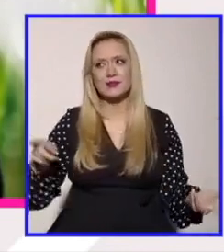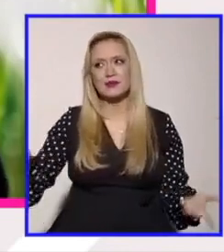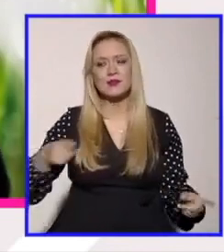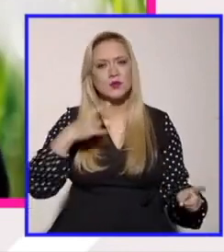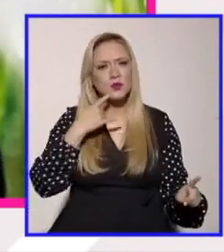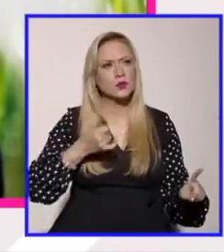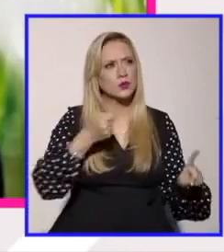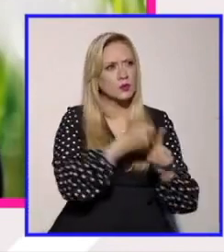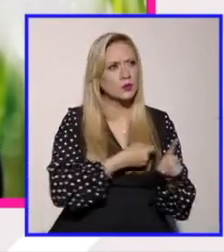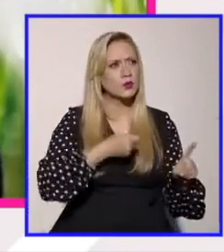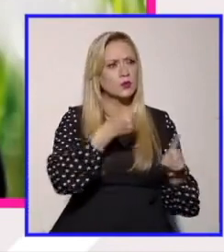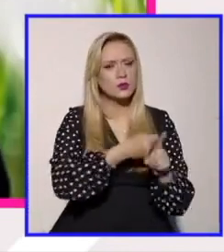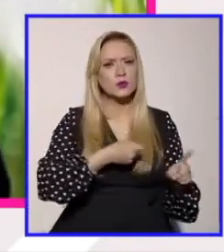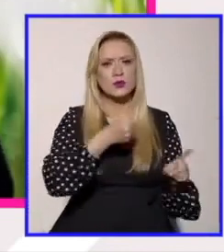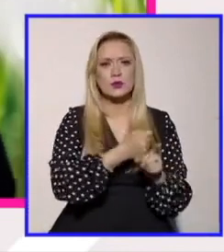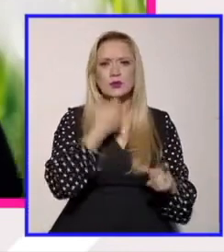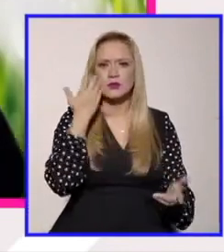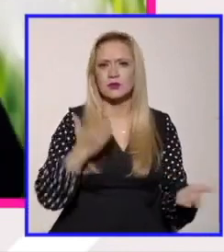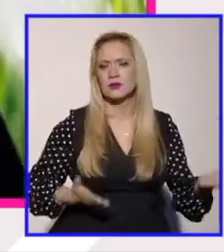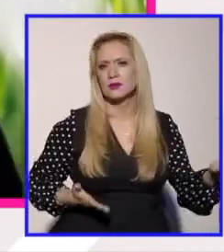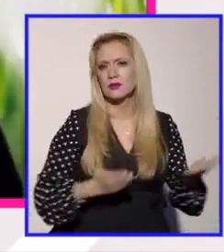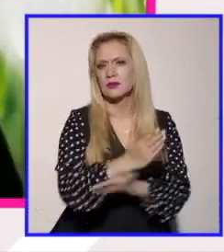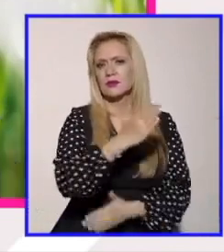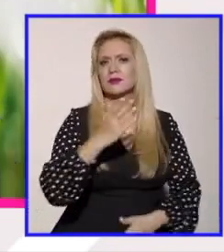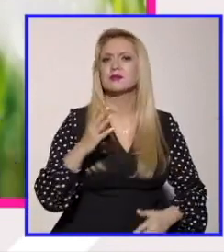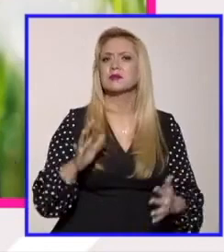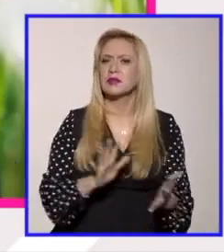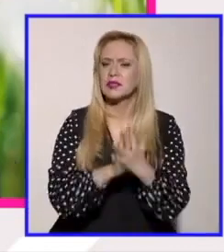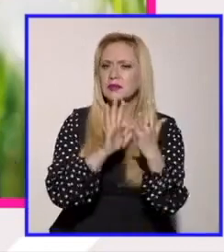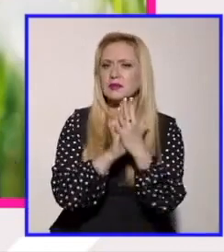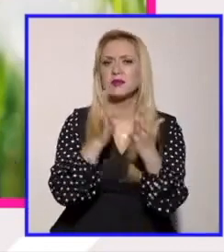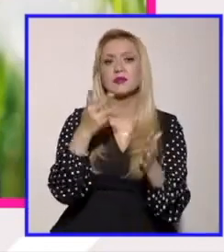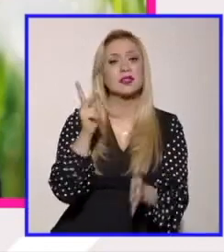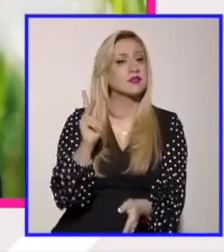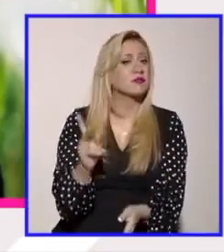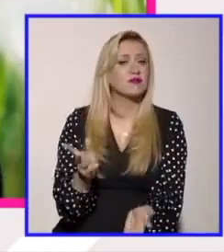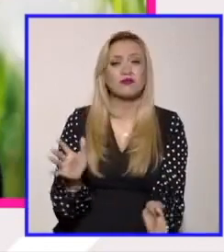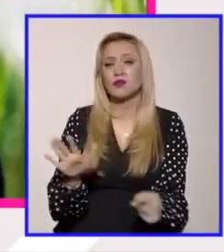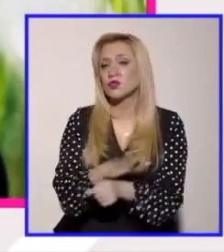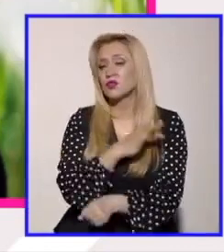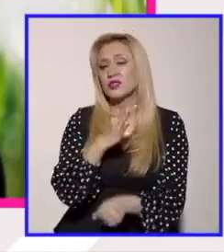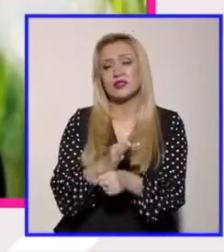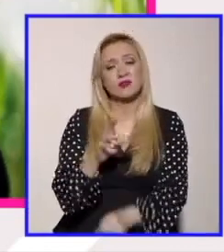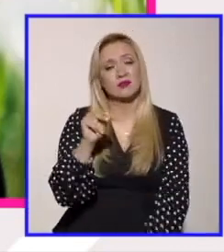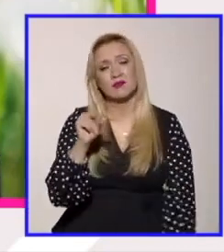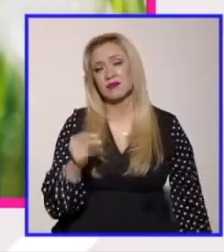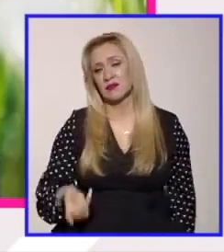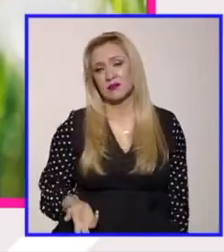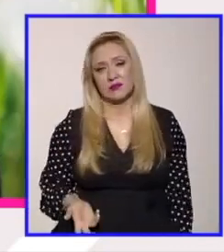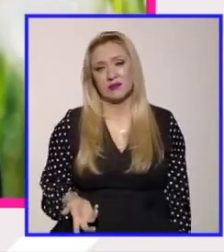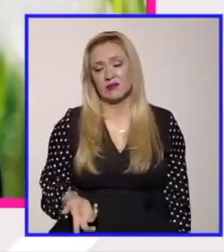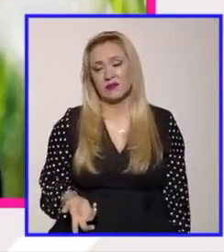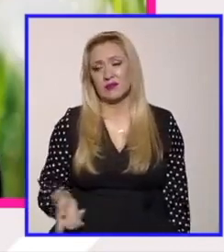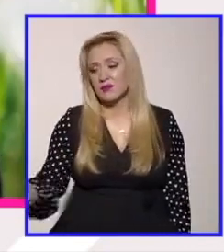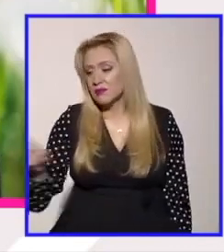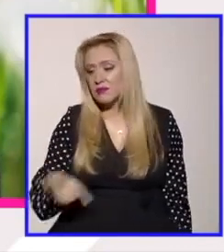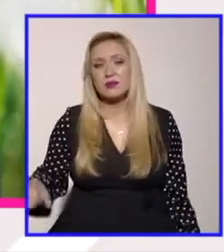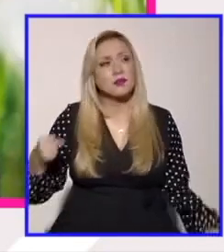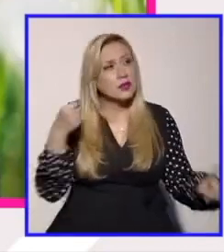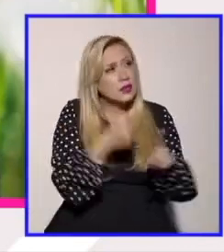política es de alguna manera incompleta o sea que los sujetos que estaban exigiendo